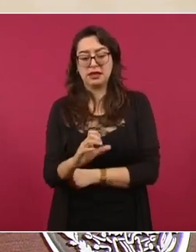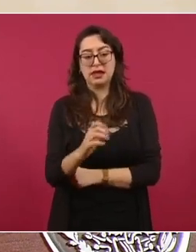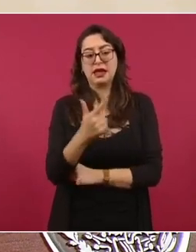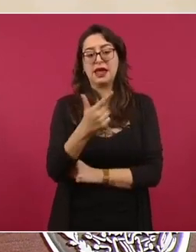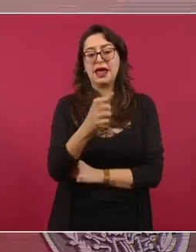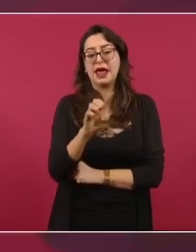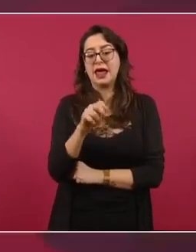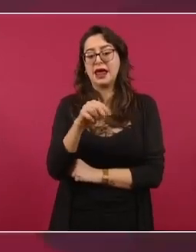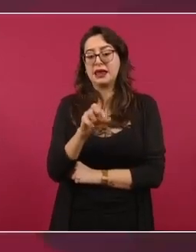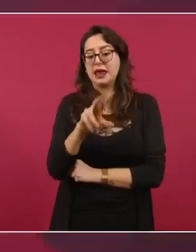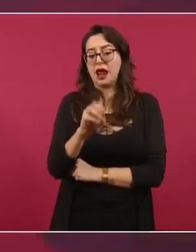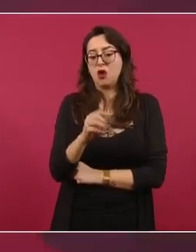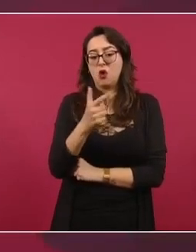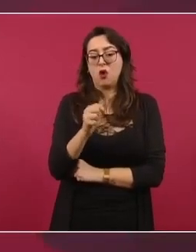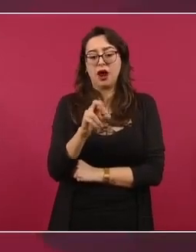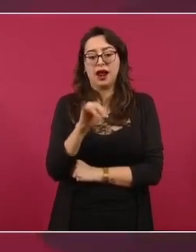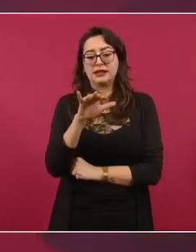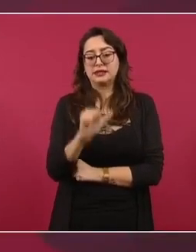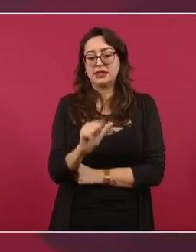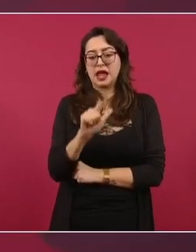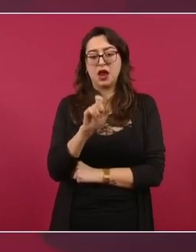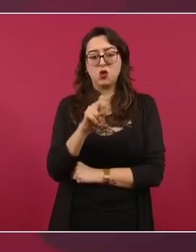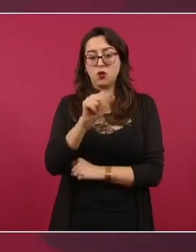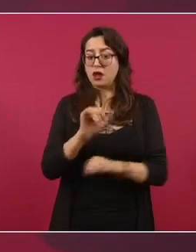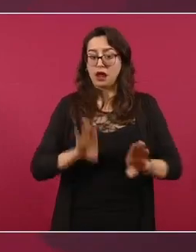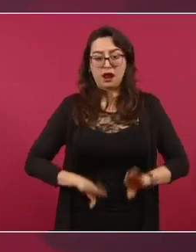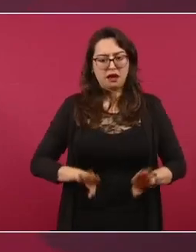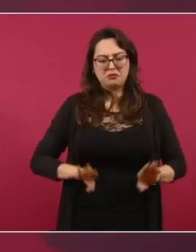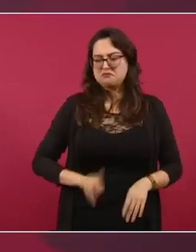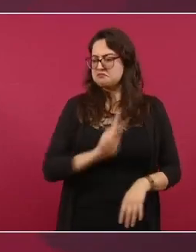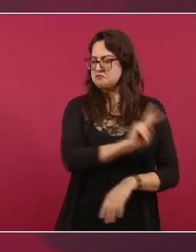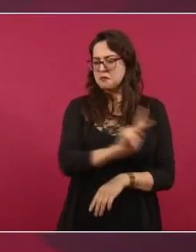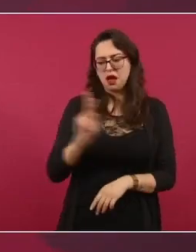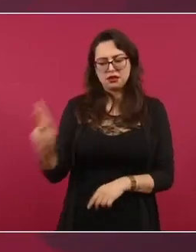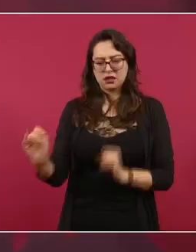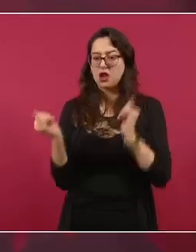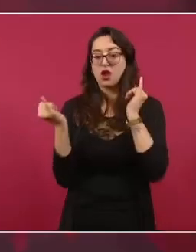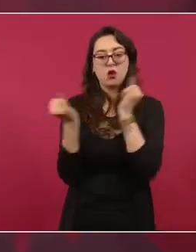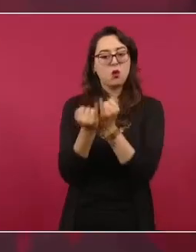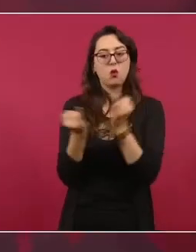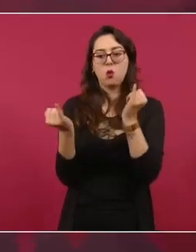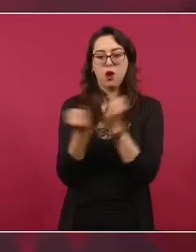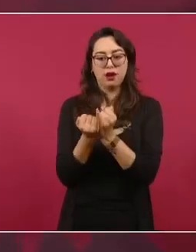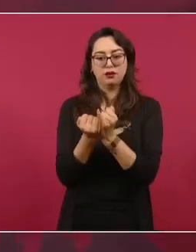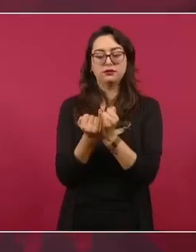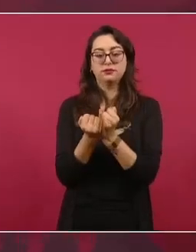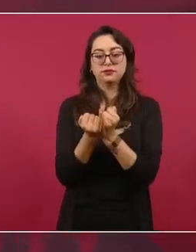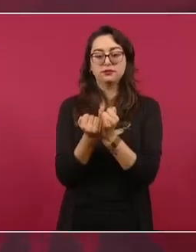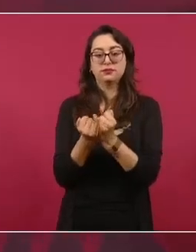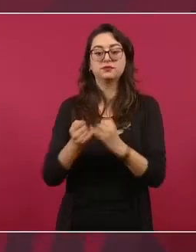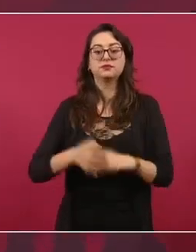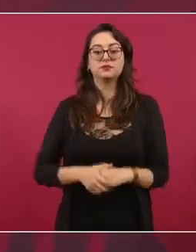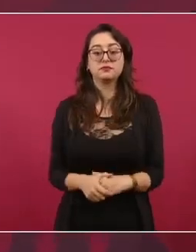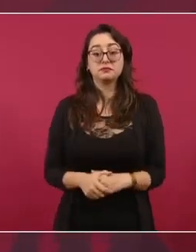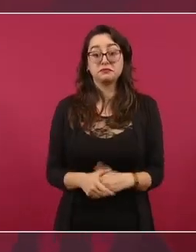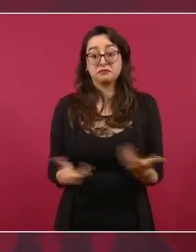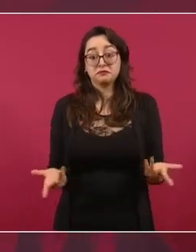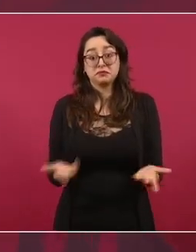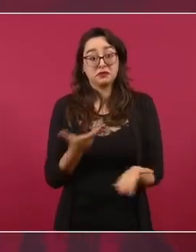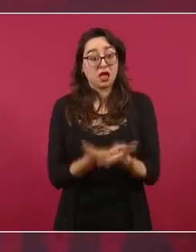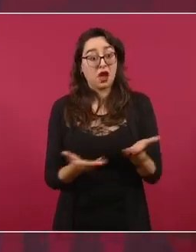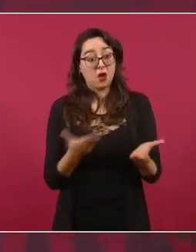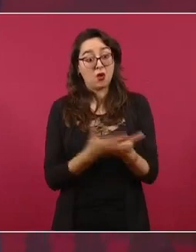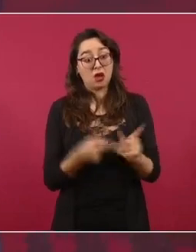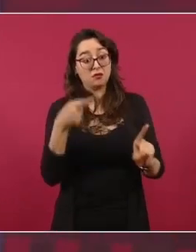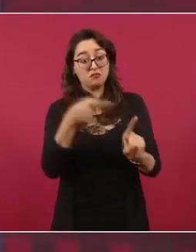García Luna, condenado en Estados Unidos